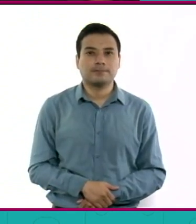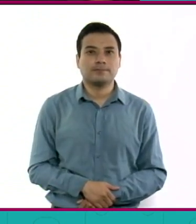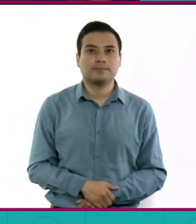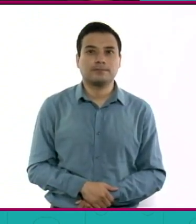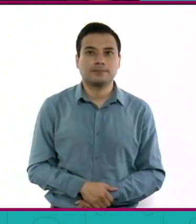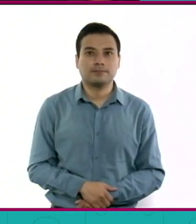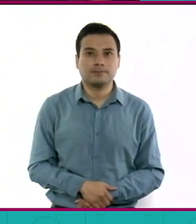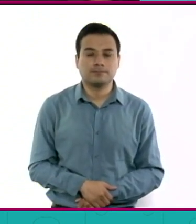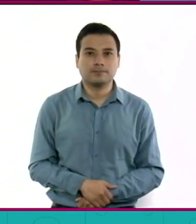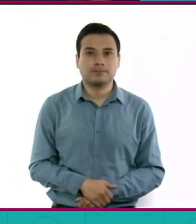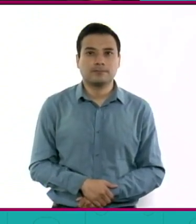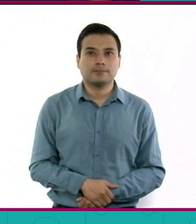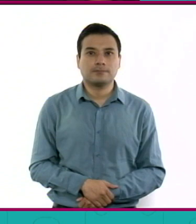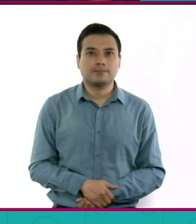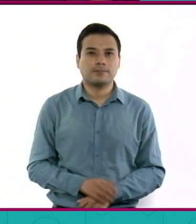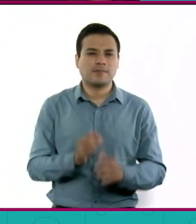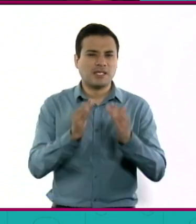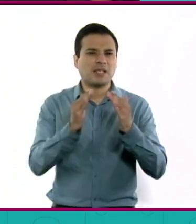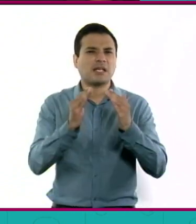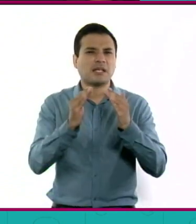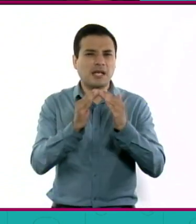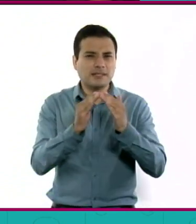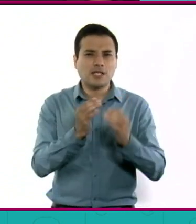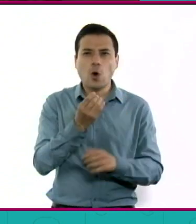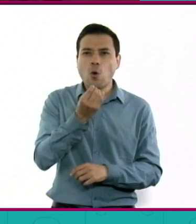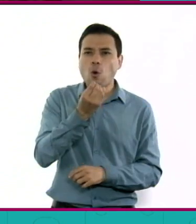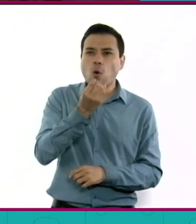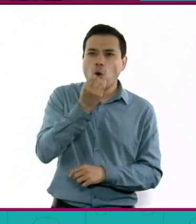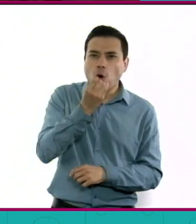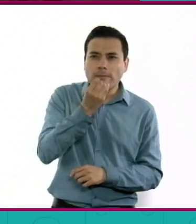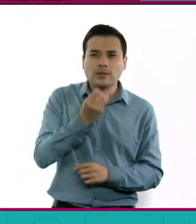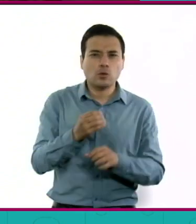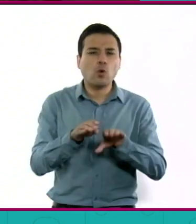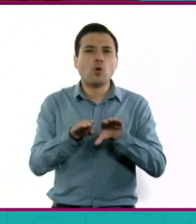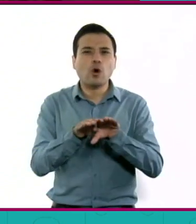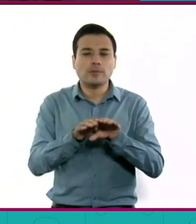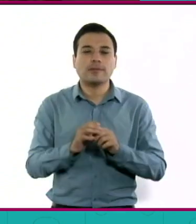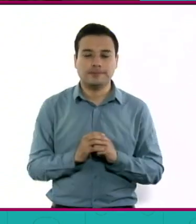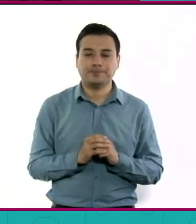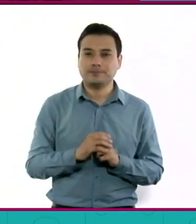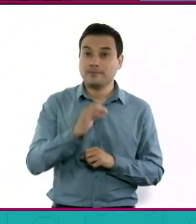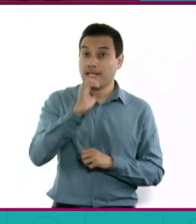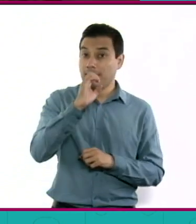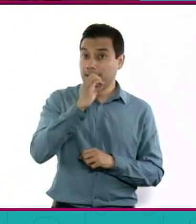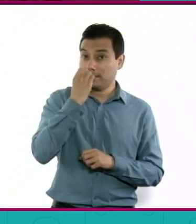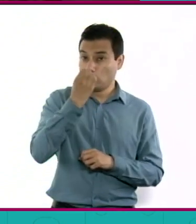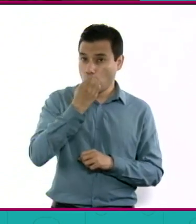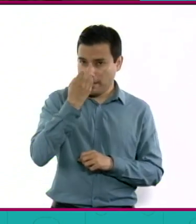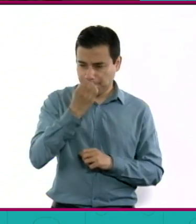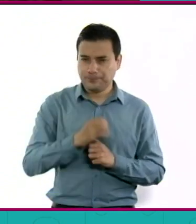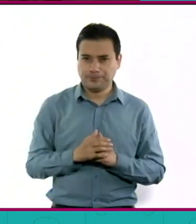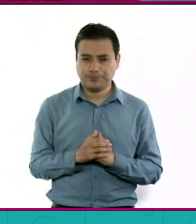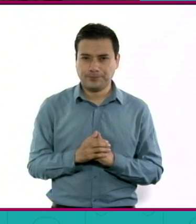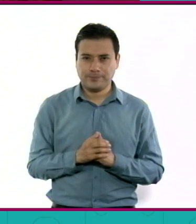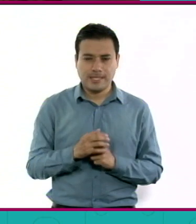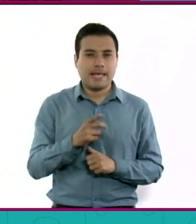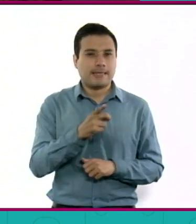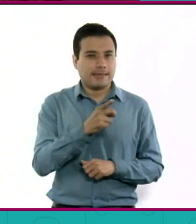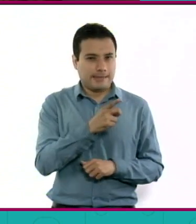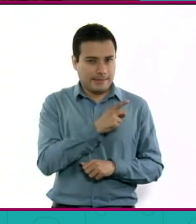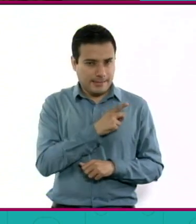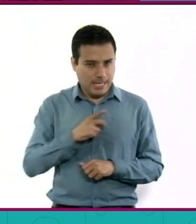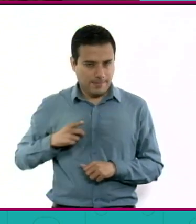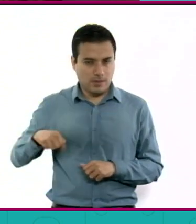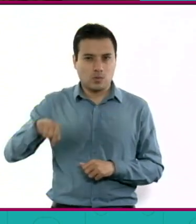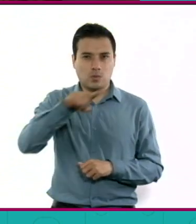alimentación de las y de los estudiantes? En las escuelas se tiene que trabajar para que nosotros primero entendamos